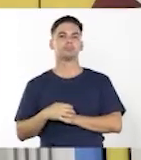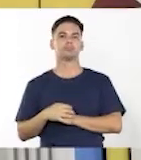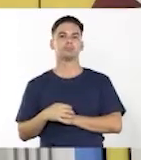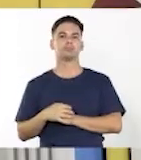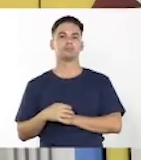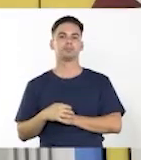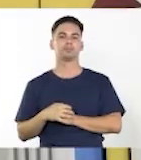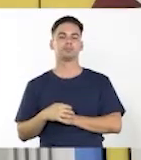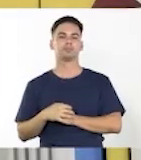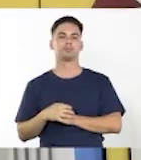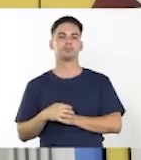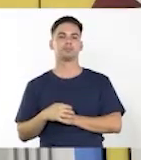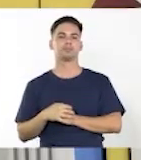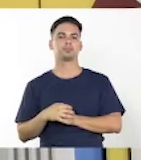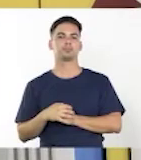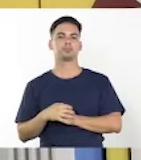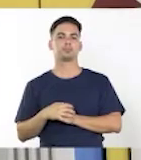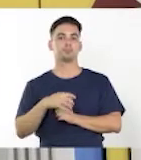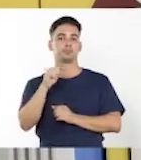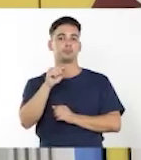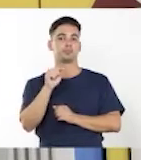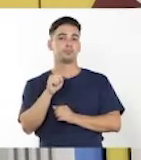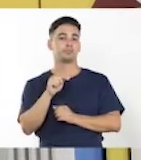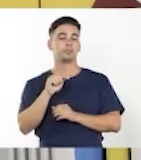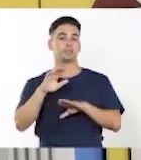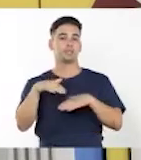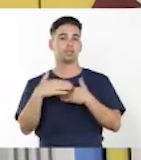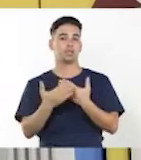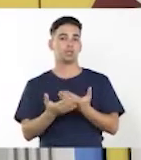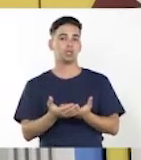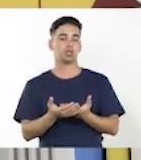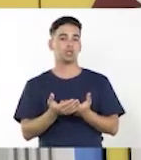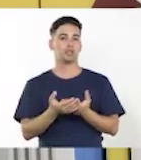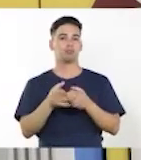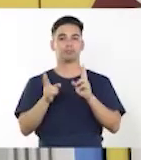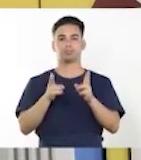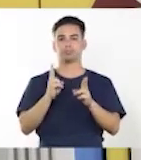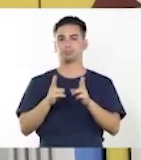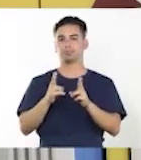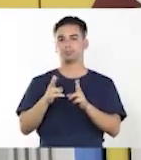Vamos entonces a las actividades a desarrollar.